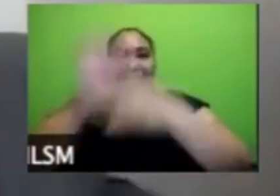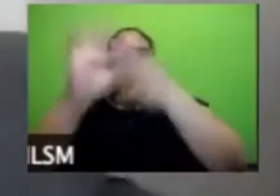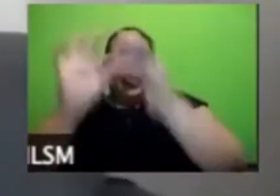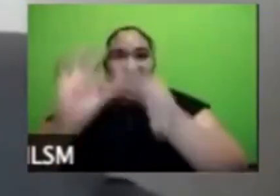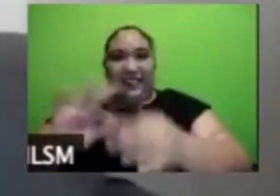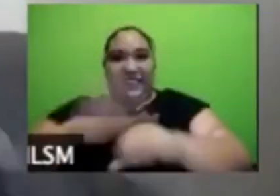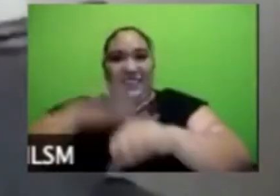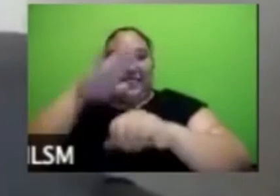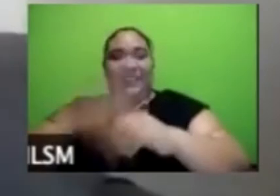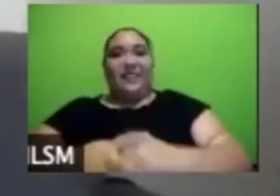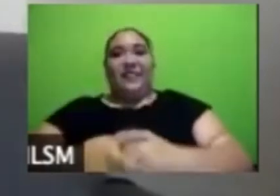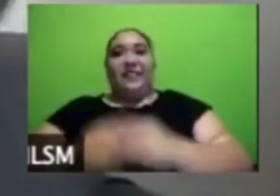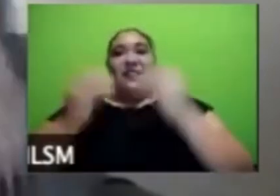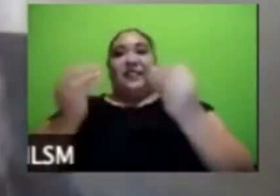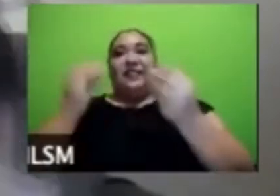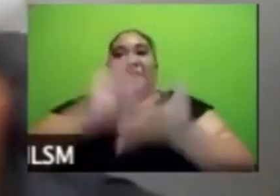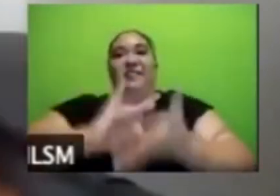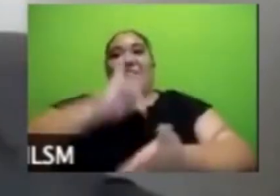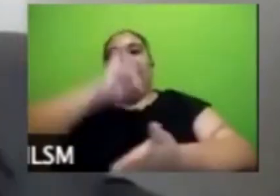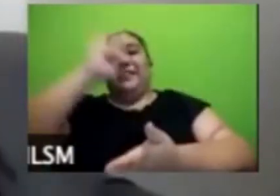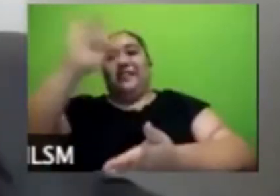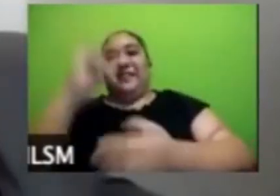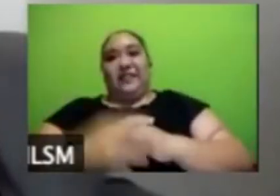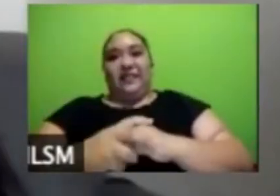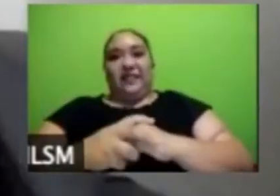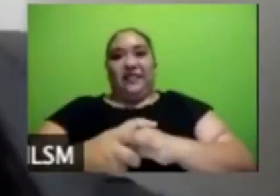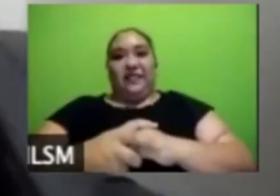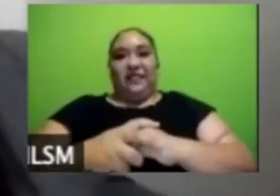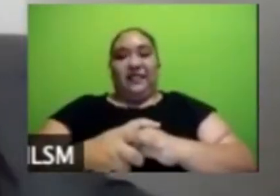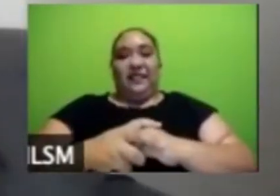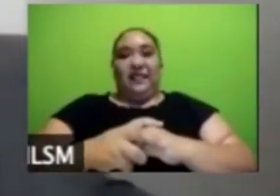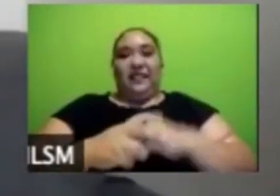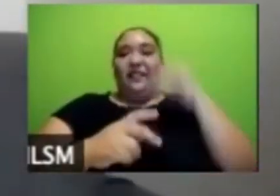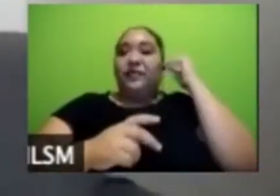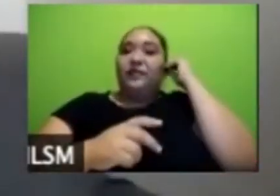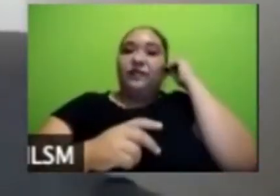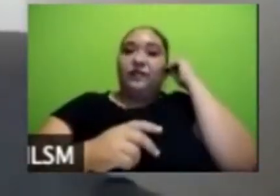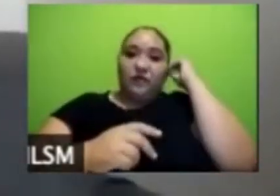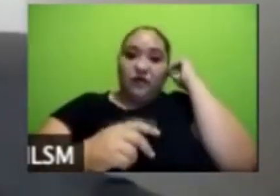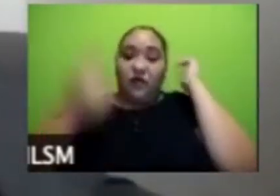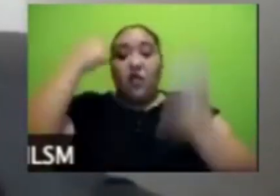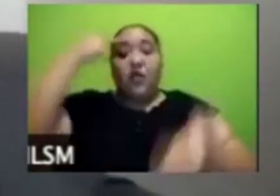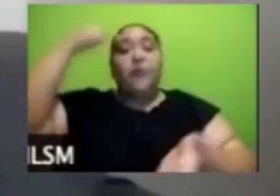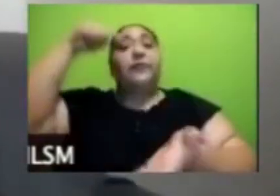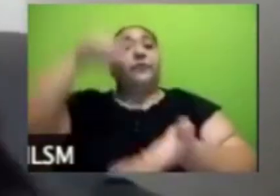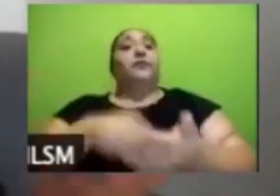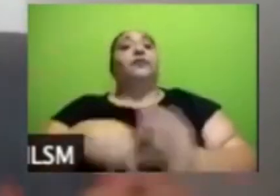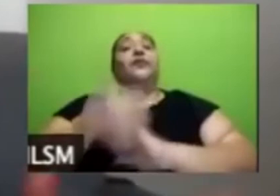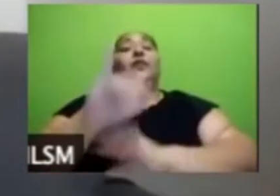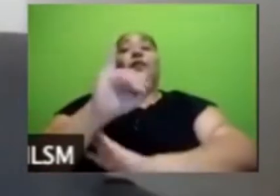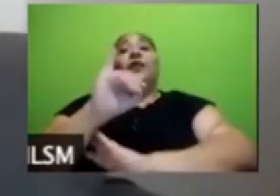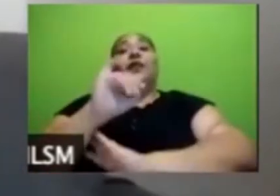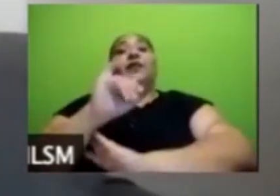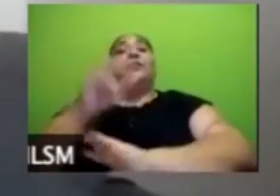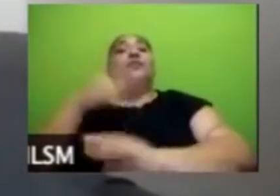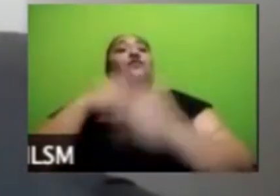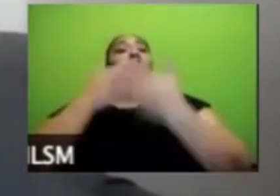muchísimas gracias a Roy pues creo que sí para nuestro público que es amplio tenemos un panorama